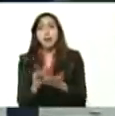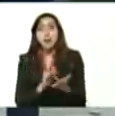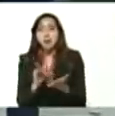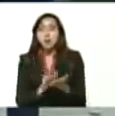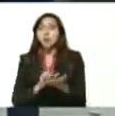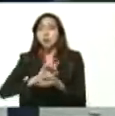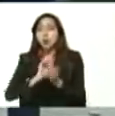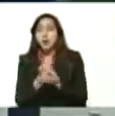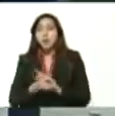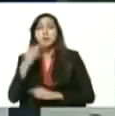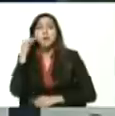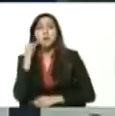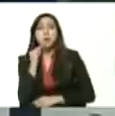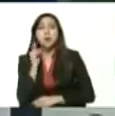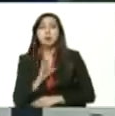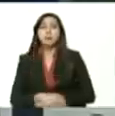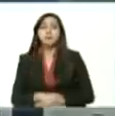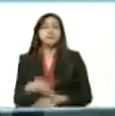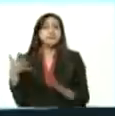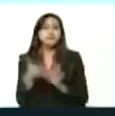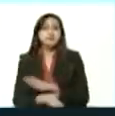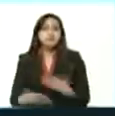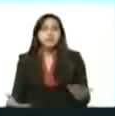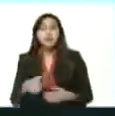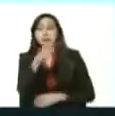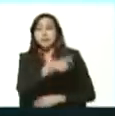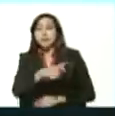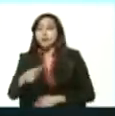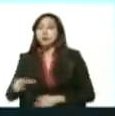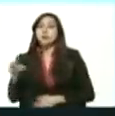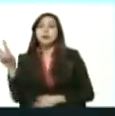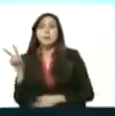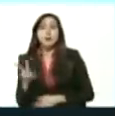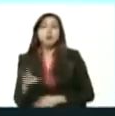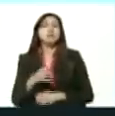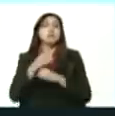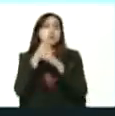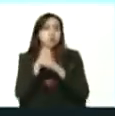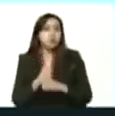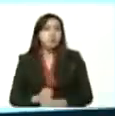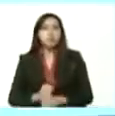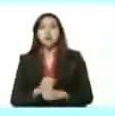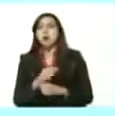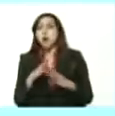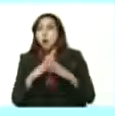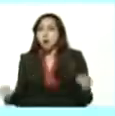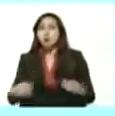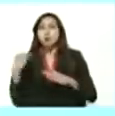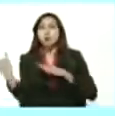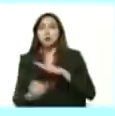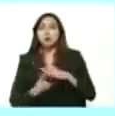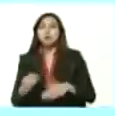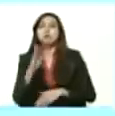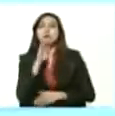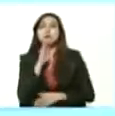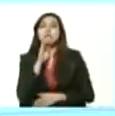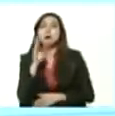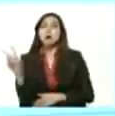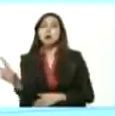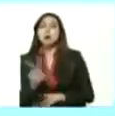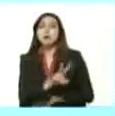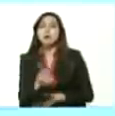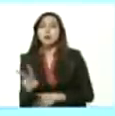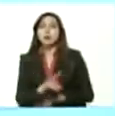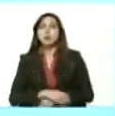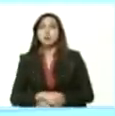convertibilidad. Eso quiere decir que la gente confía en las instituciones públicas de Estado, en los bancos del Estado. También están en los